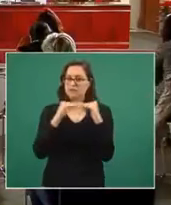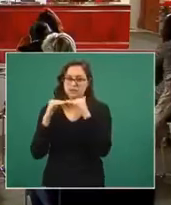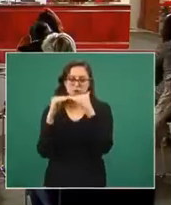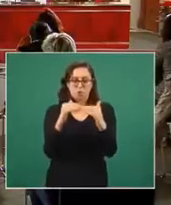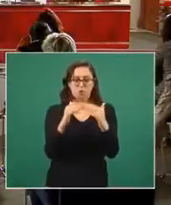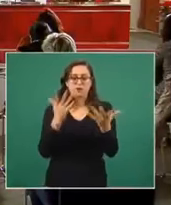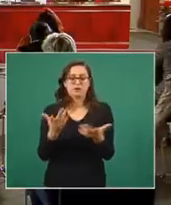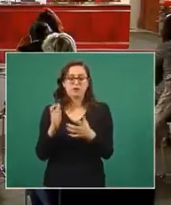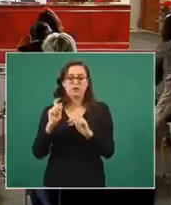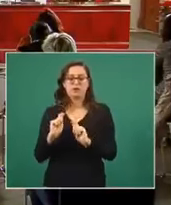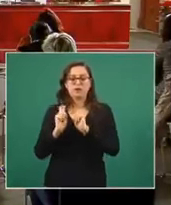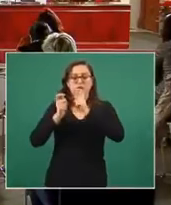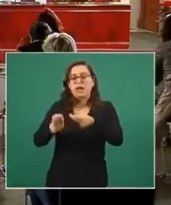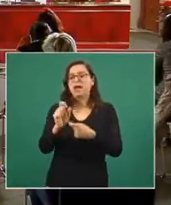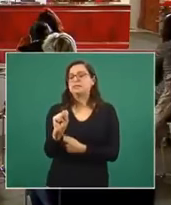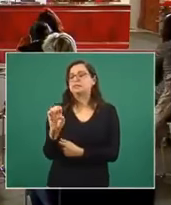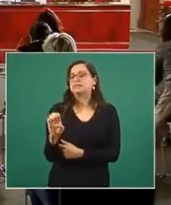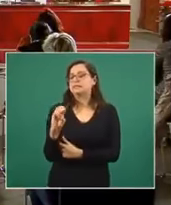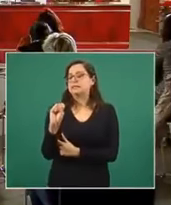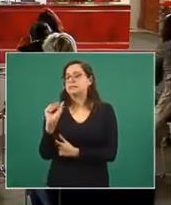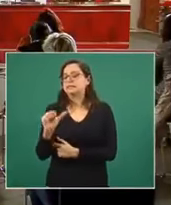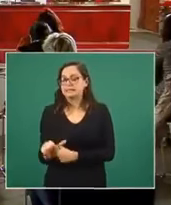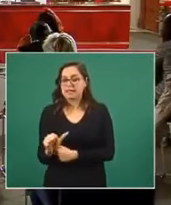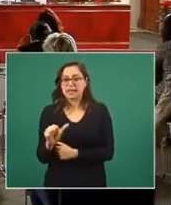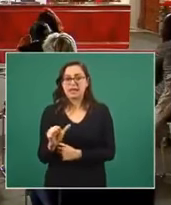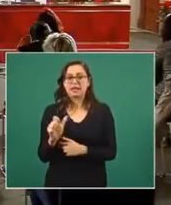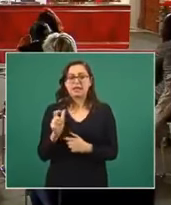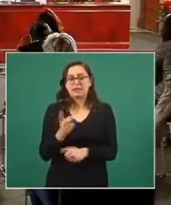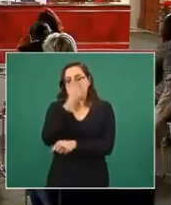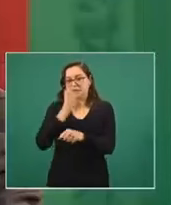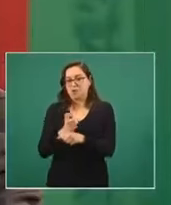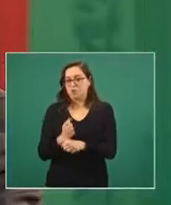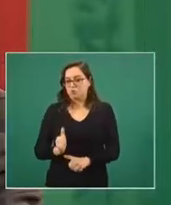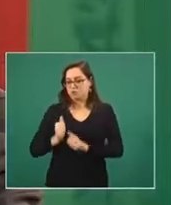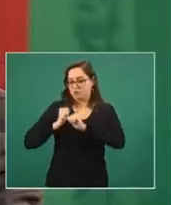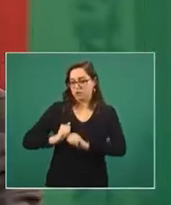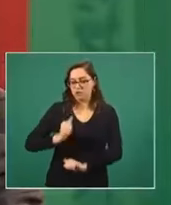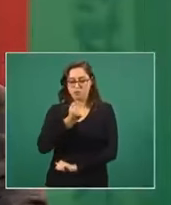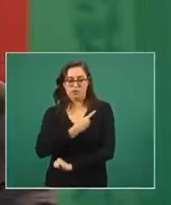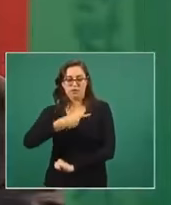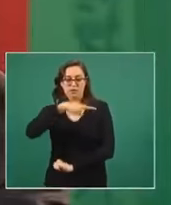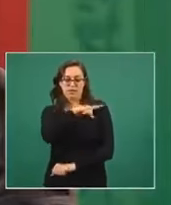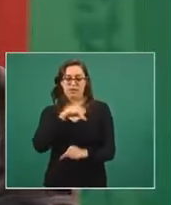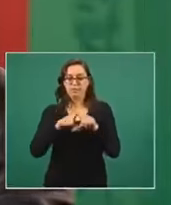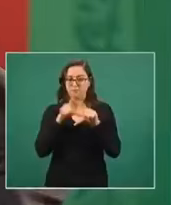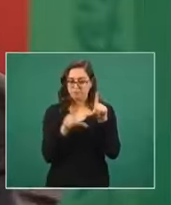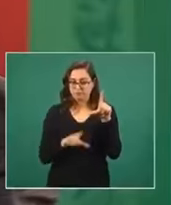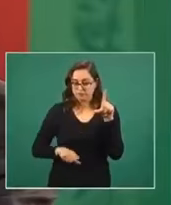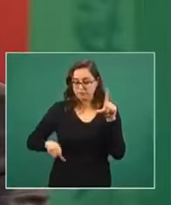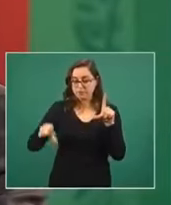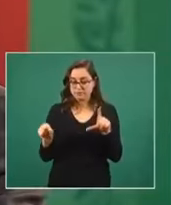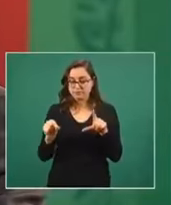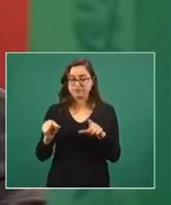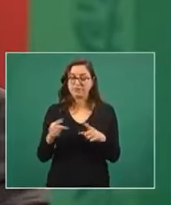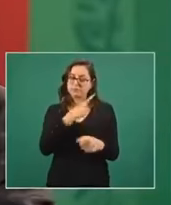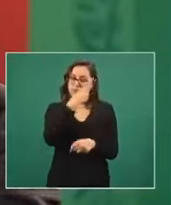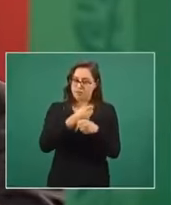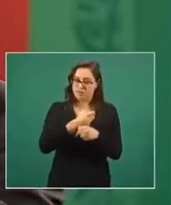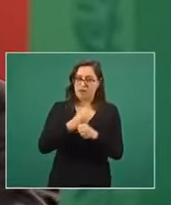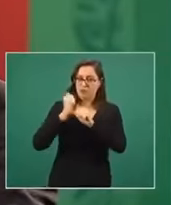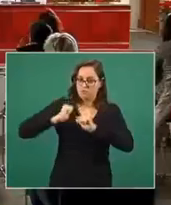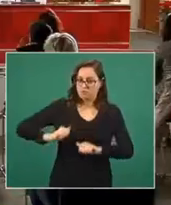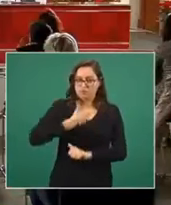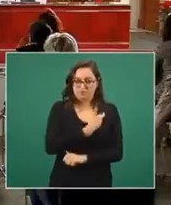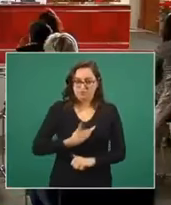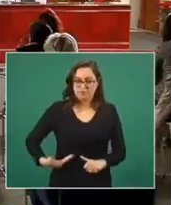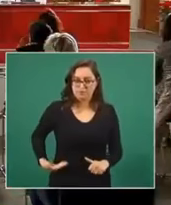luego, de la Secretaría de Salud Federal, que es la segunda autoridad sanitaria del país, después del presidente de la República,